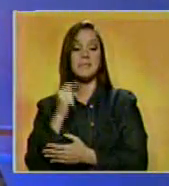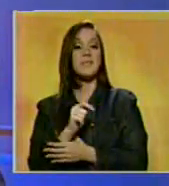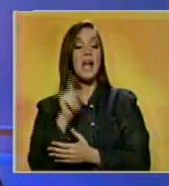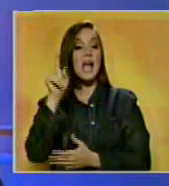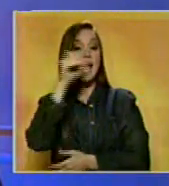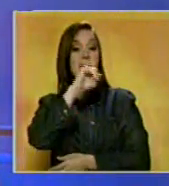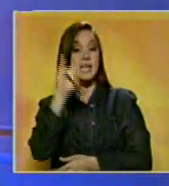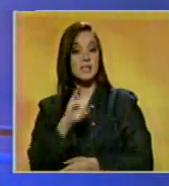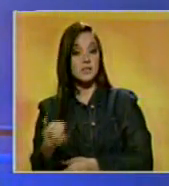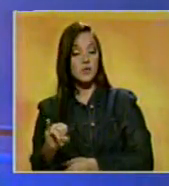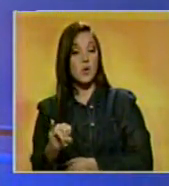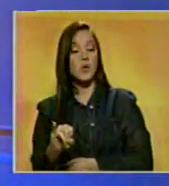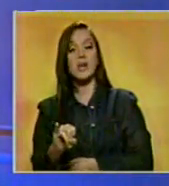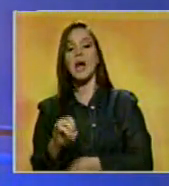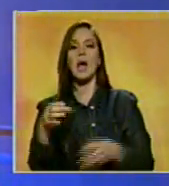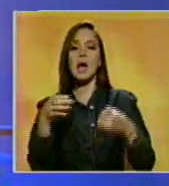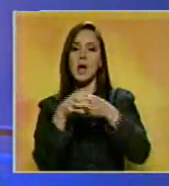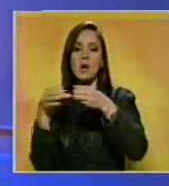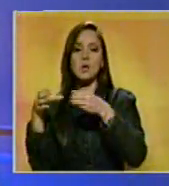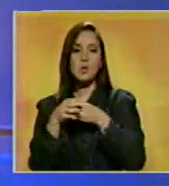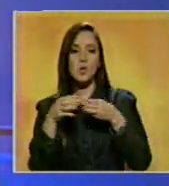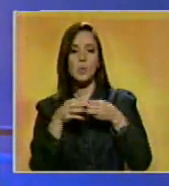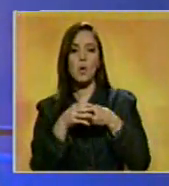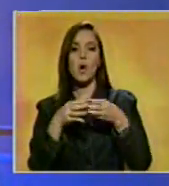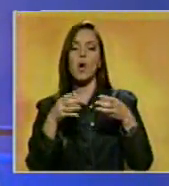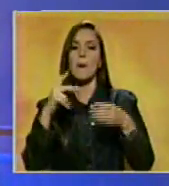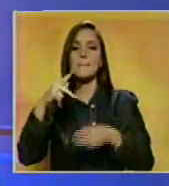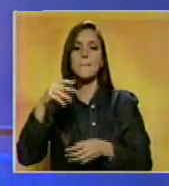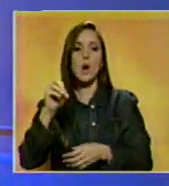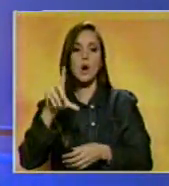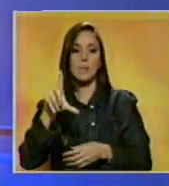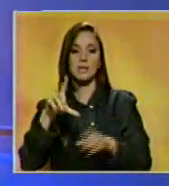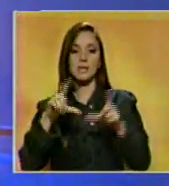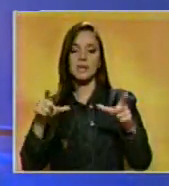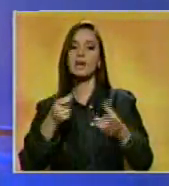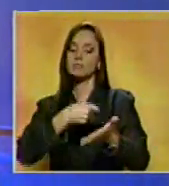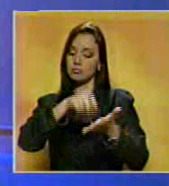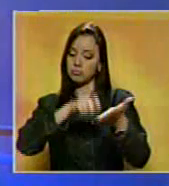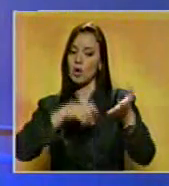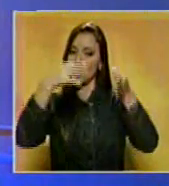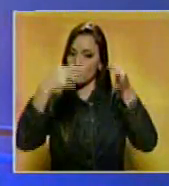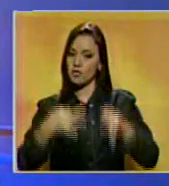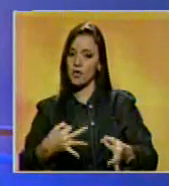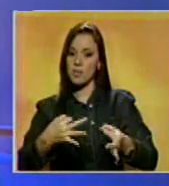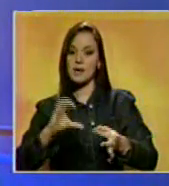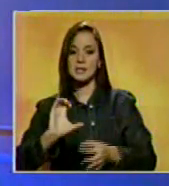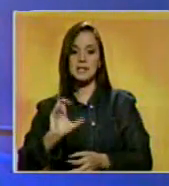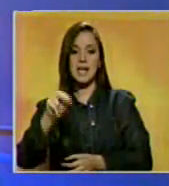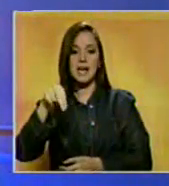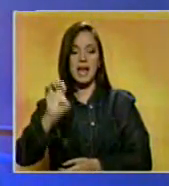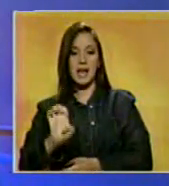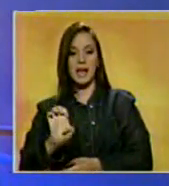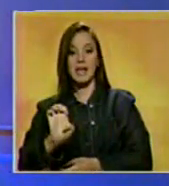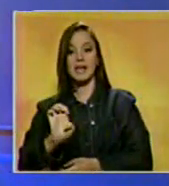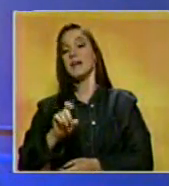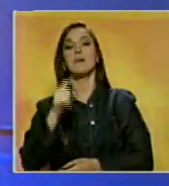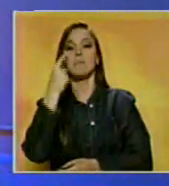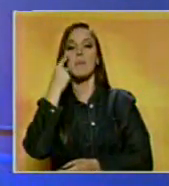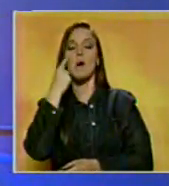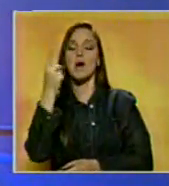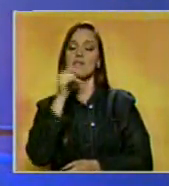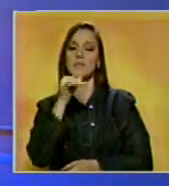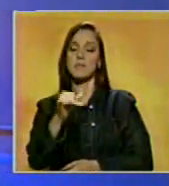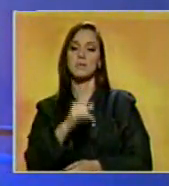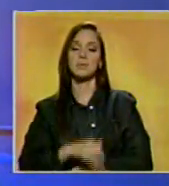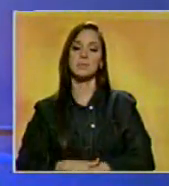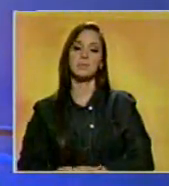En Zulia, candidatos por el Polo Patriótico formalizaron su inscripción ante el Consejo Nacional Electoral de cara a las parlamentarias. José Leonardo Nava